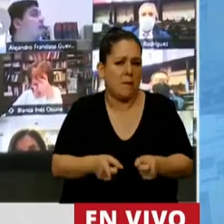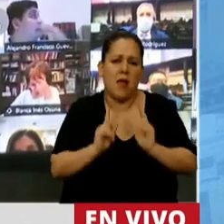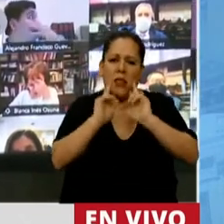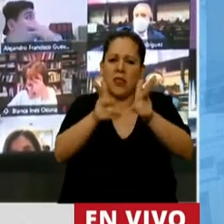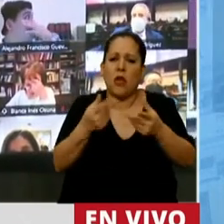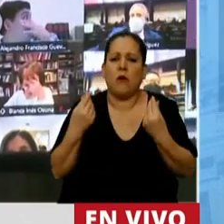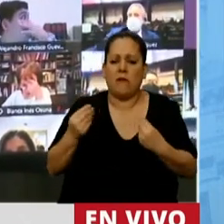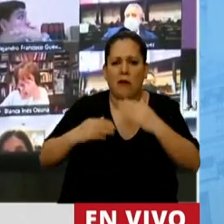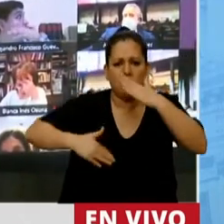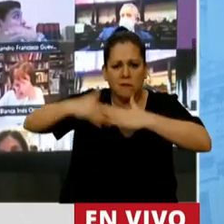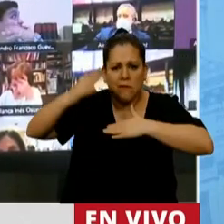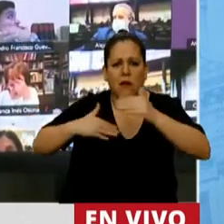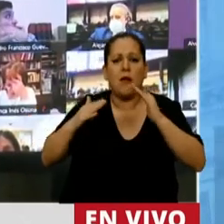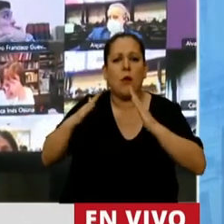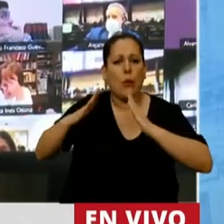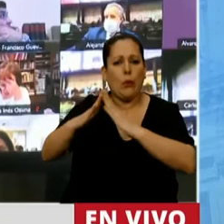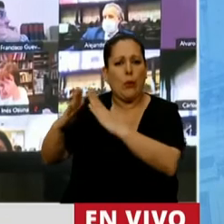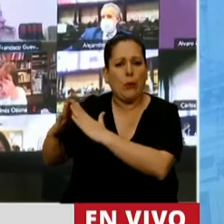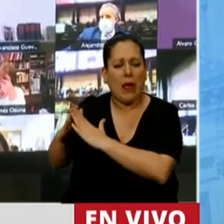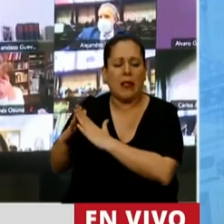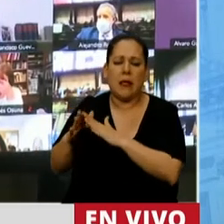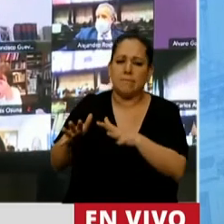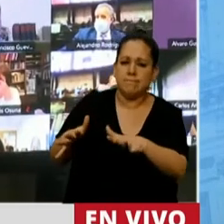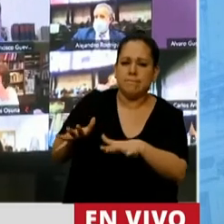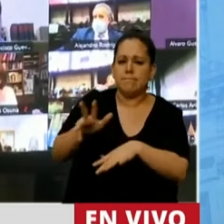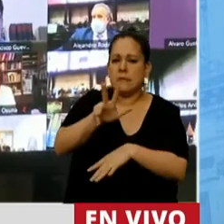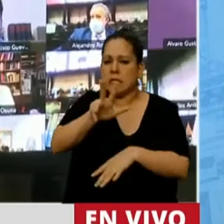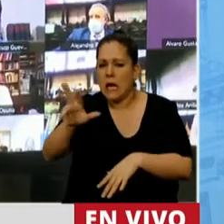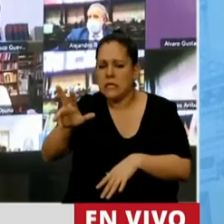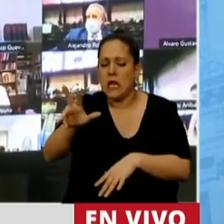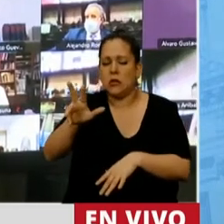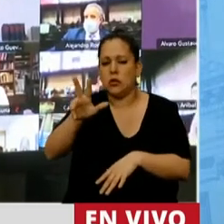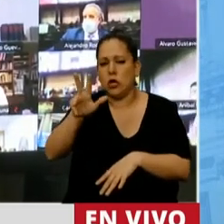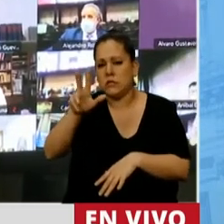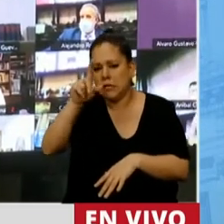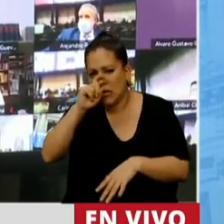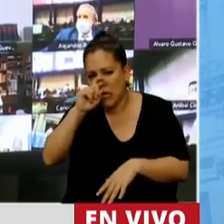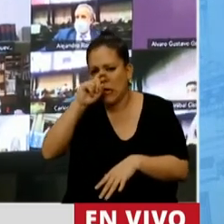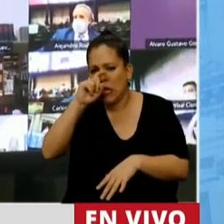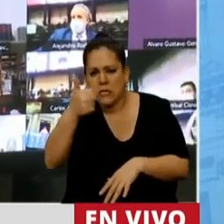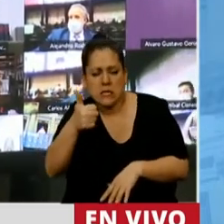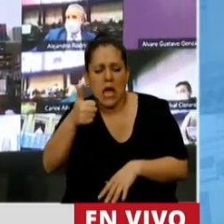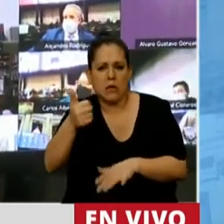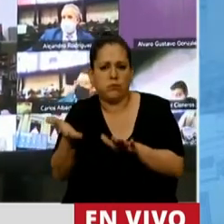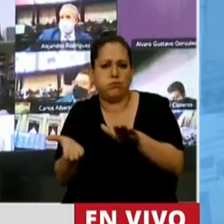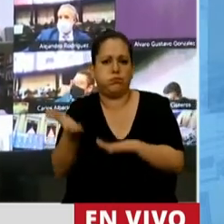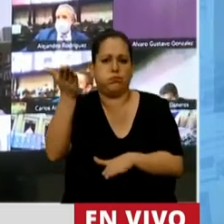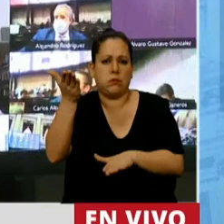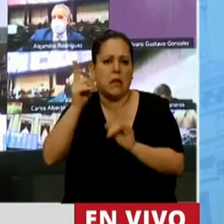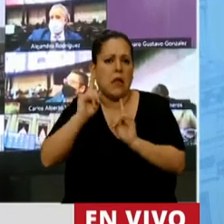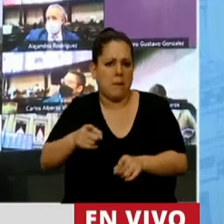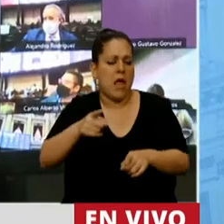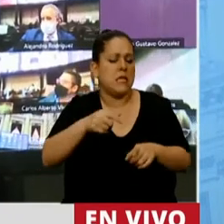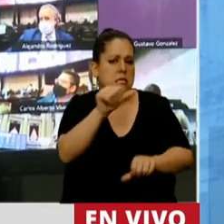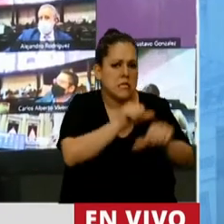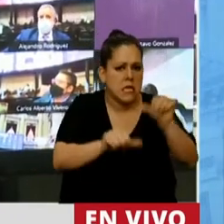obras públicas, en vivienda, aproximadamente un 376% de incremento, en ciencia y tecnología